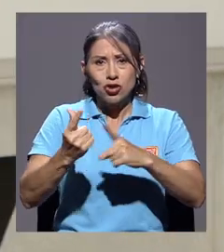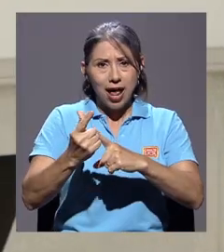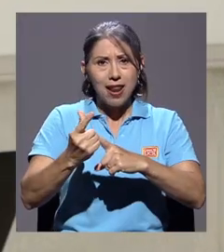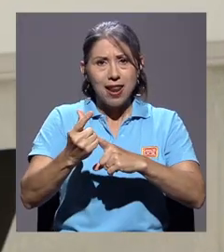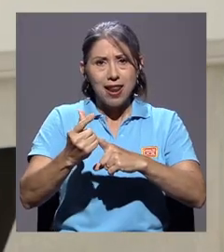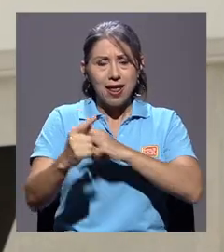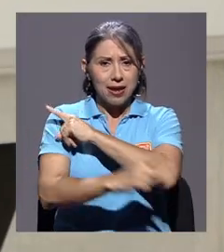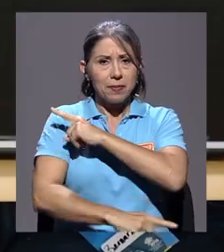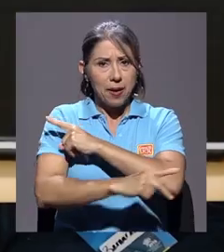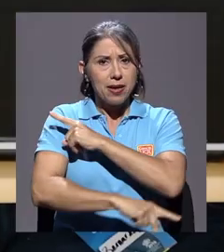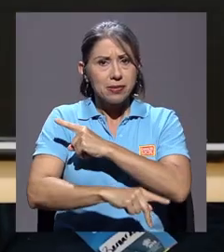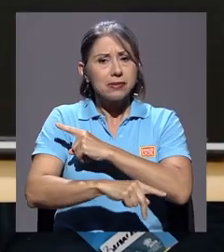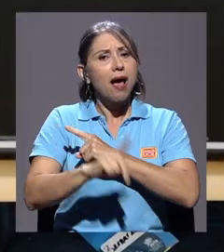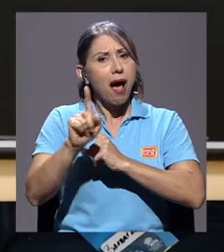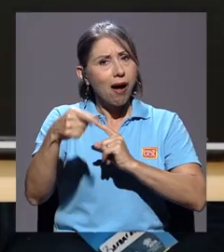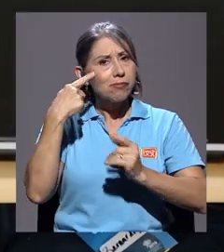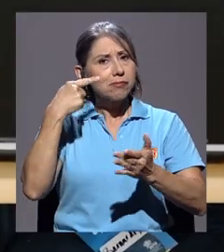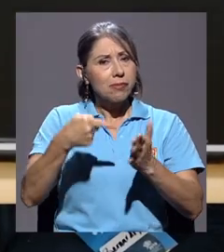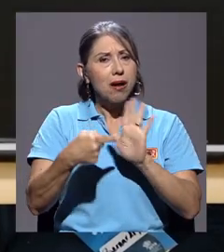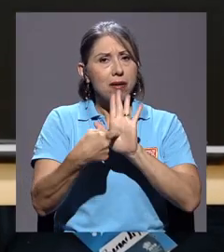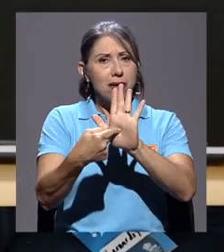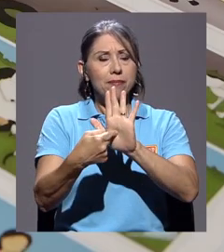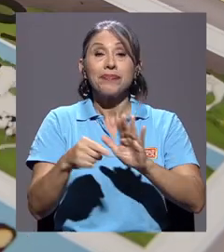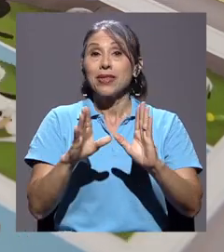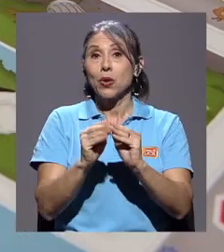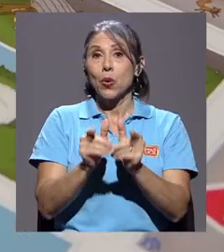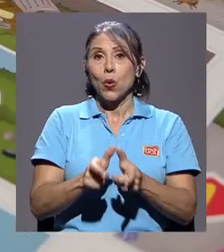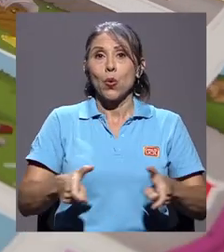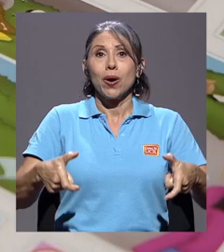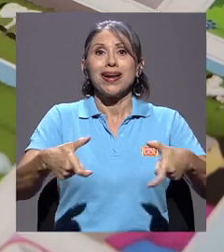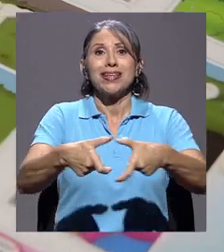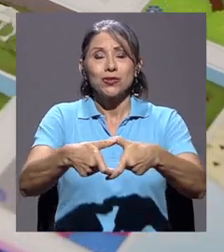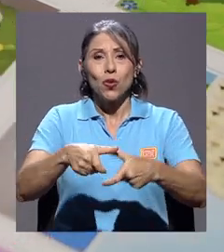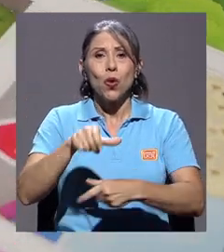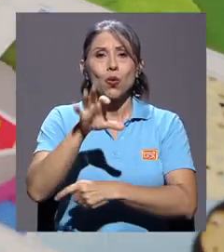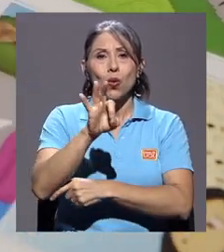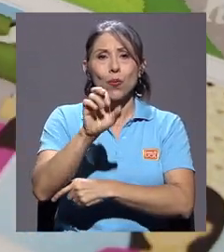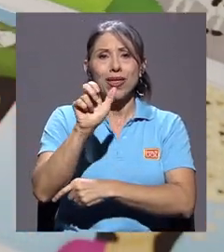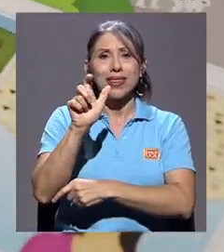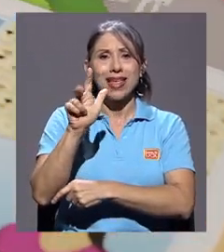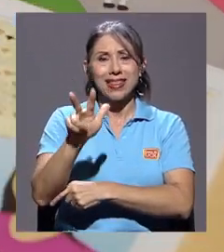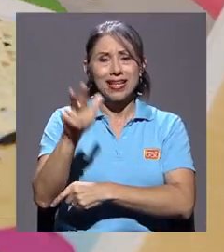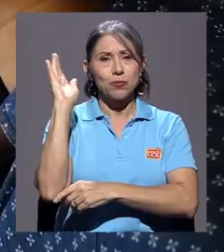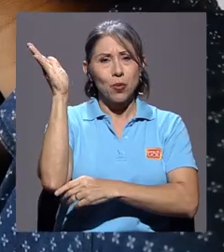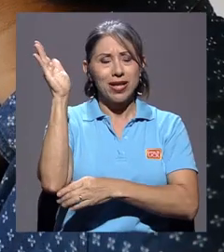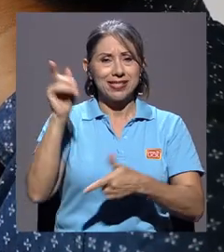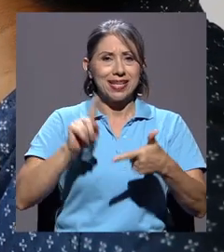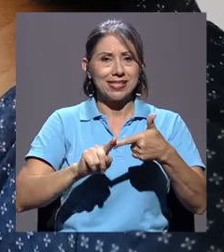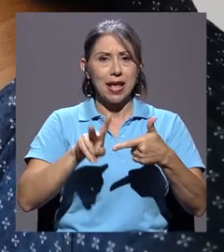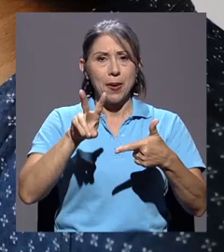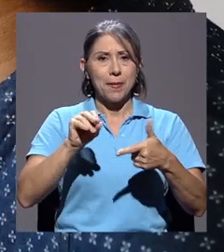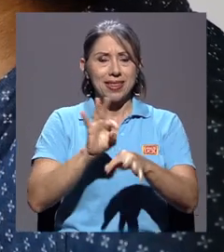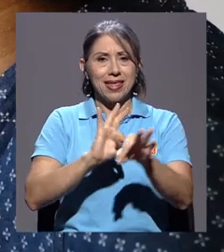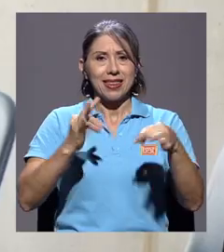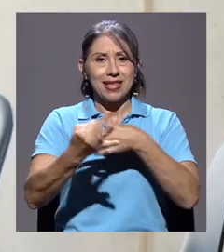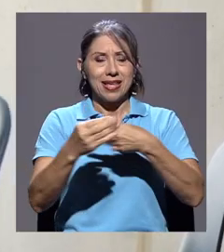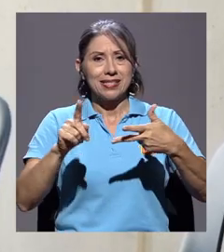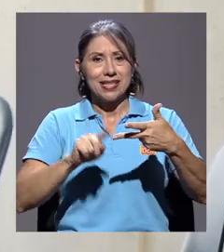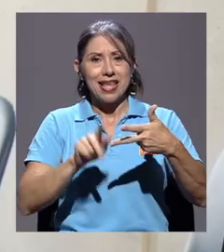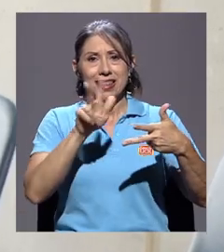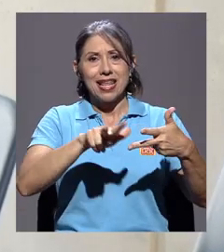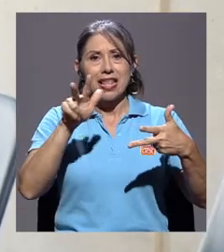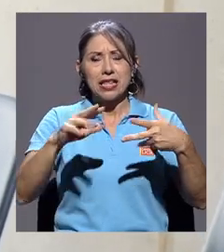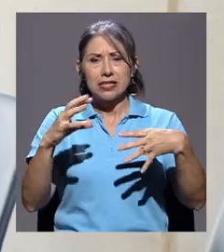a nivel país. En el Congreso hubo 93 ponencias, 20 talleres y 33